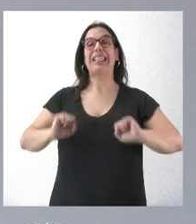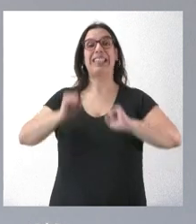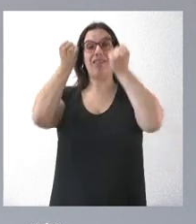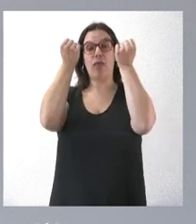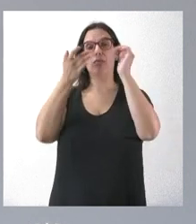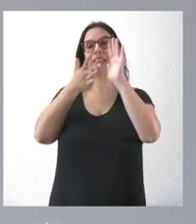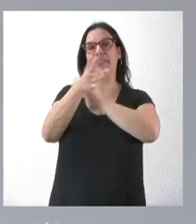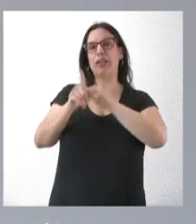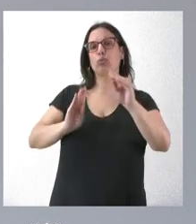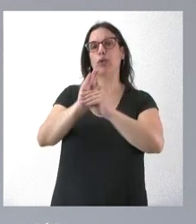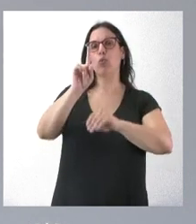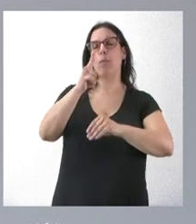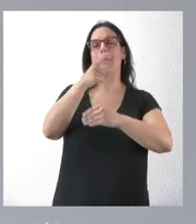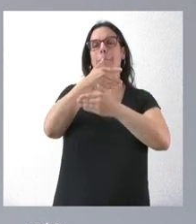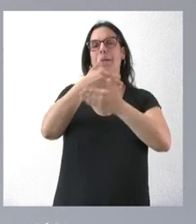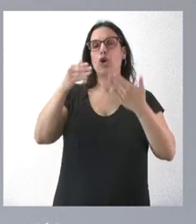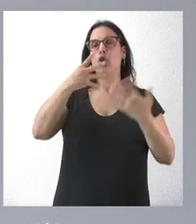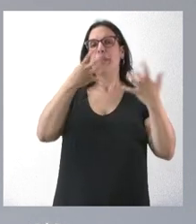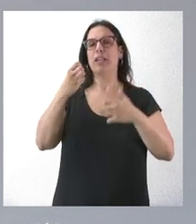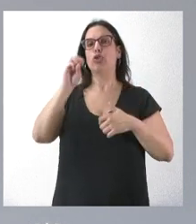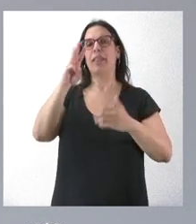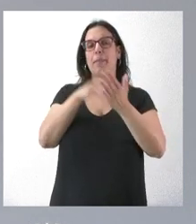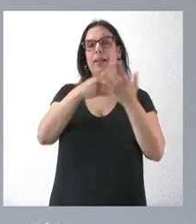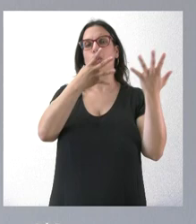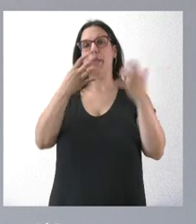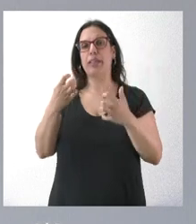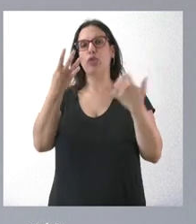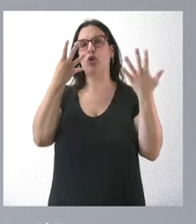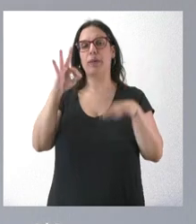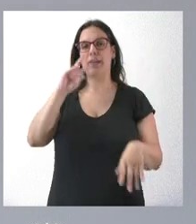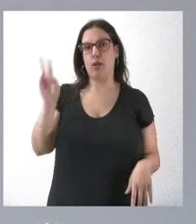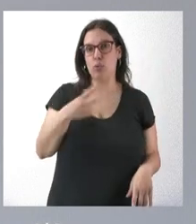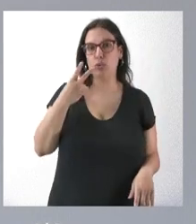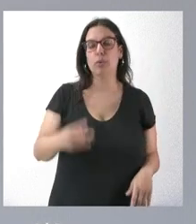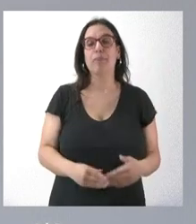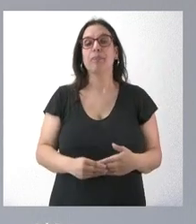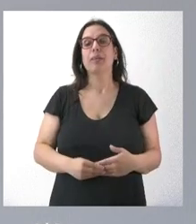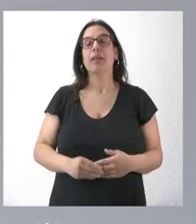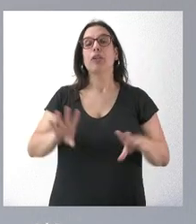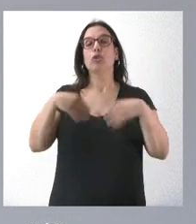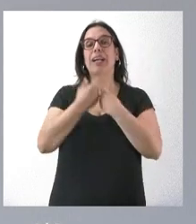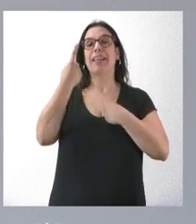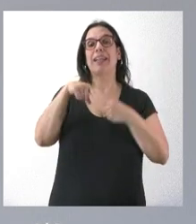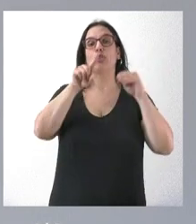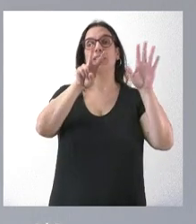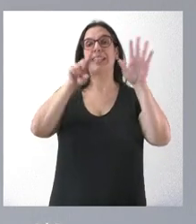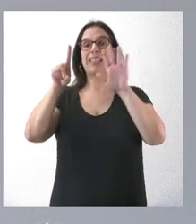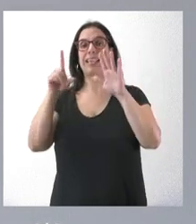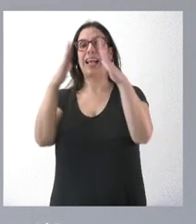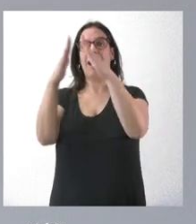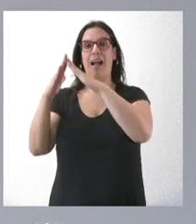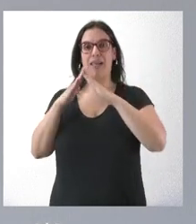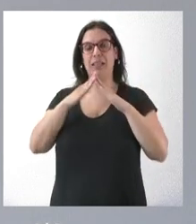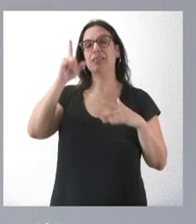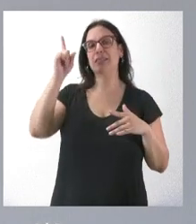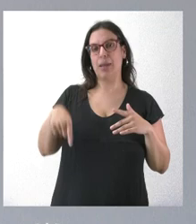hablando aquí de una subvención de 1.913.990 euros para 176 viviendas. También se produce